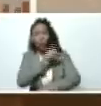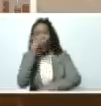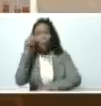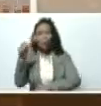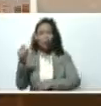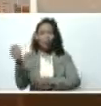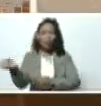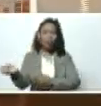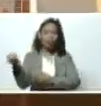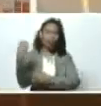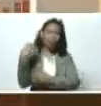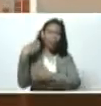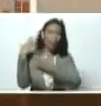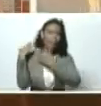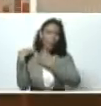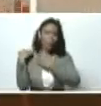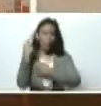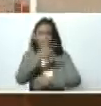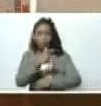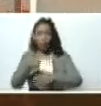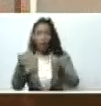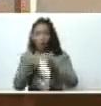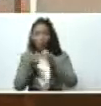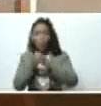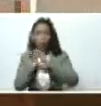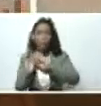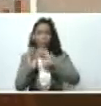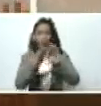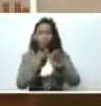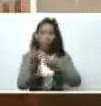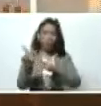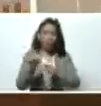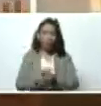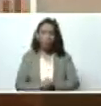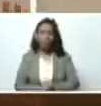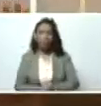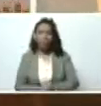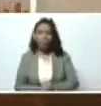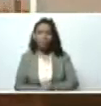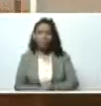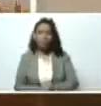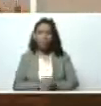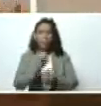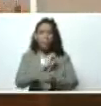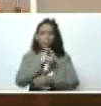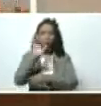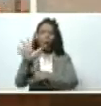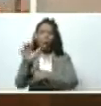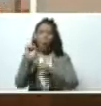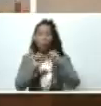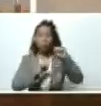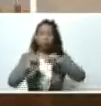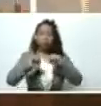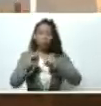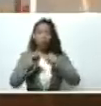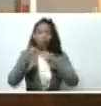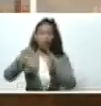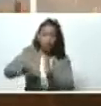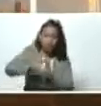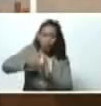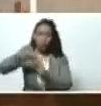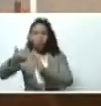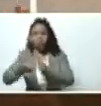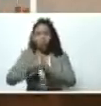apoyo, entre las maquinarias que nosotros tenemos, bueno, ahí estamos haciendo el trabajo, presidente.